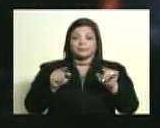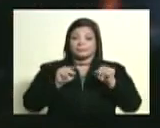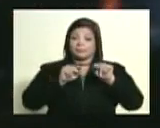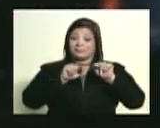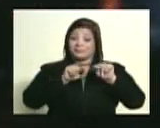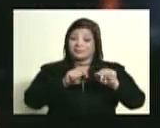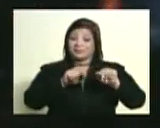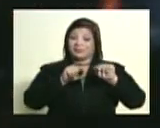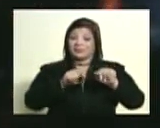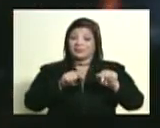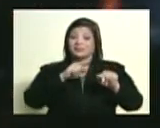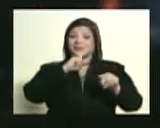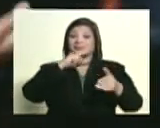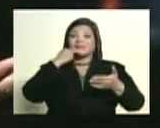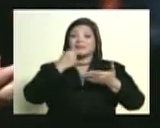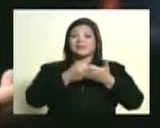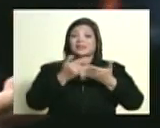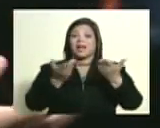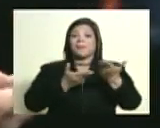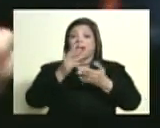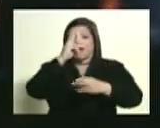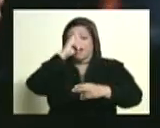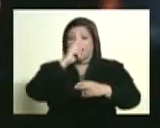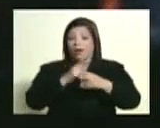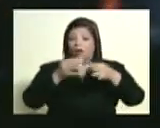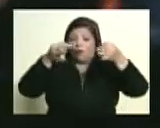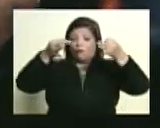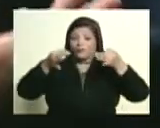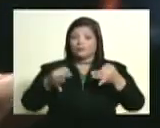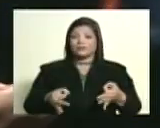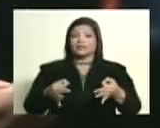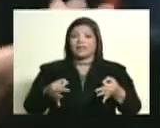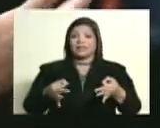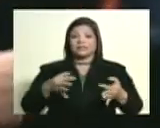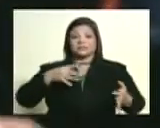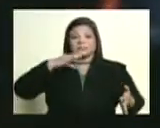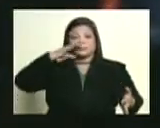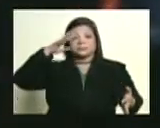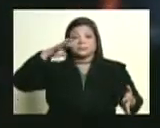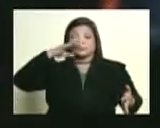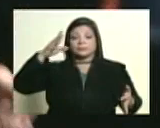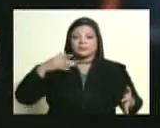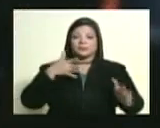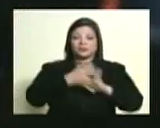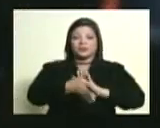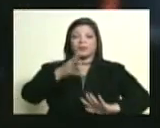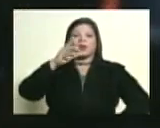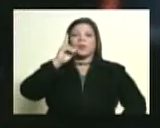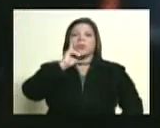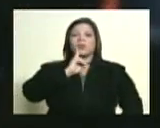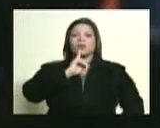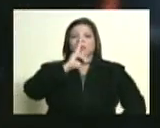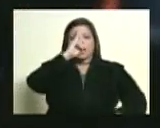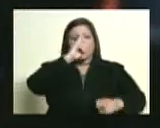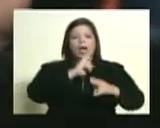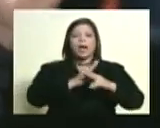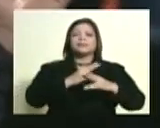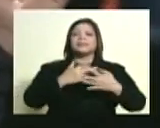es lo que se llama el culto oficial, el culto de élite de Bolívar. Es un culto